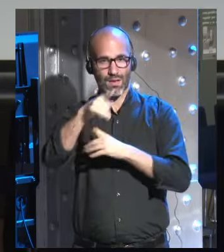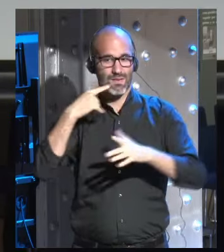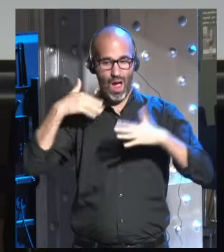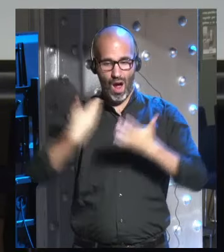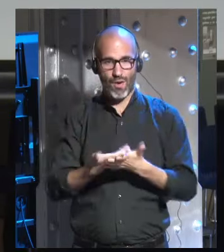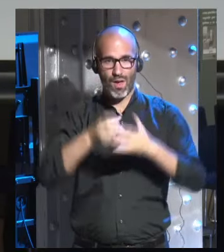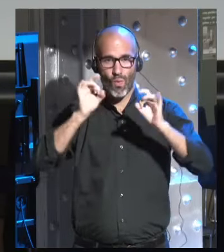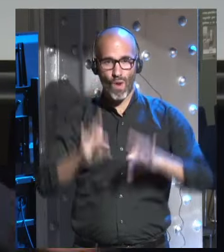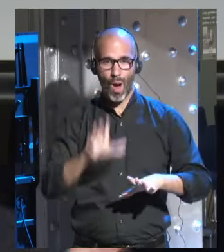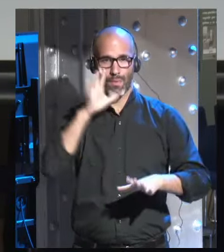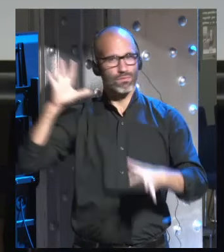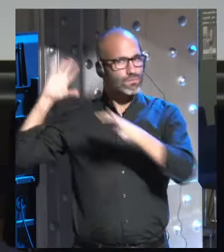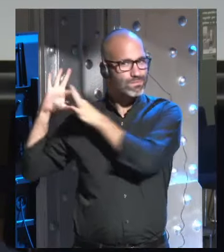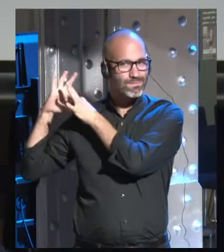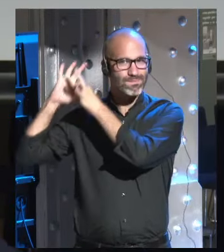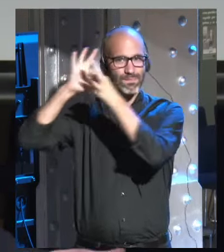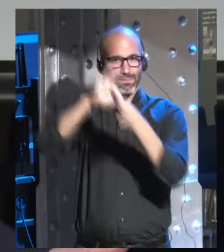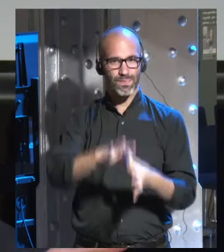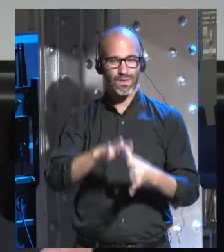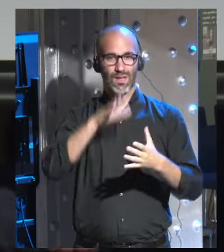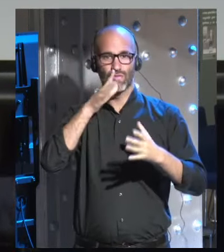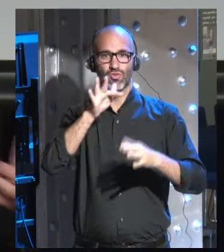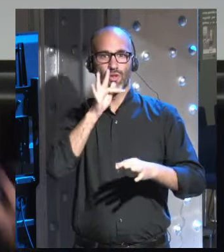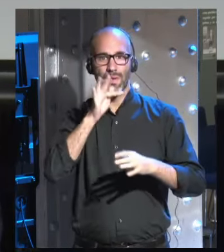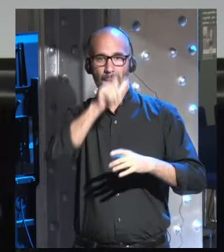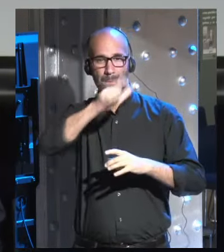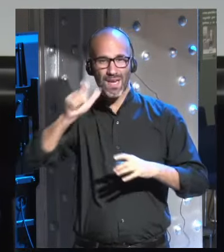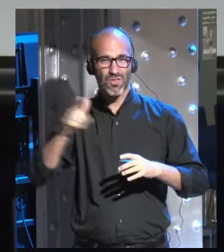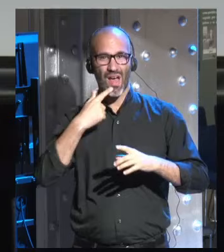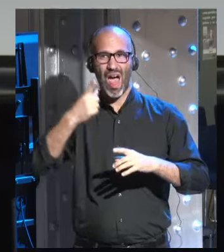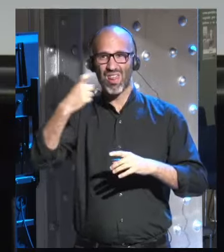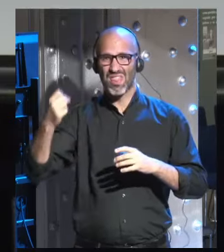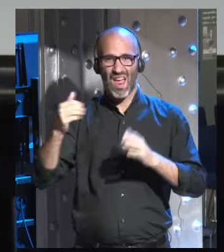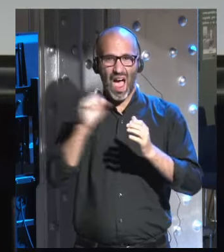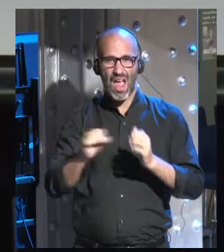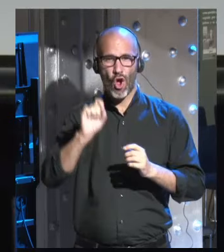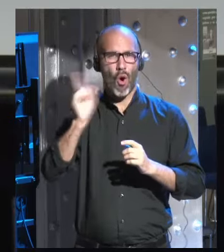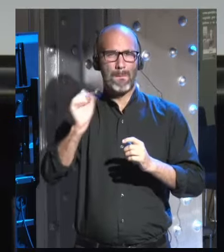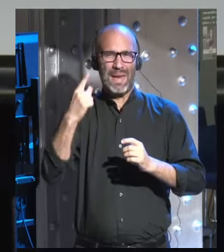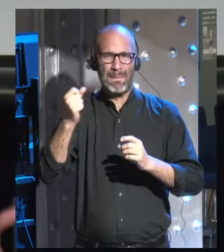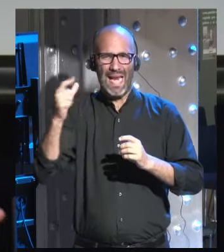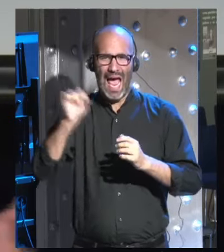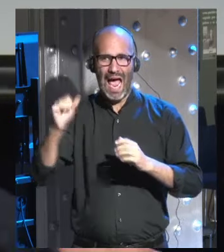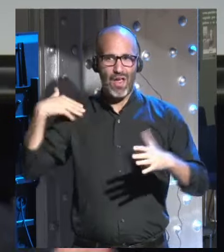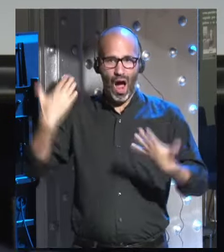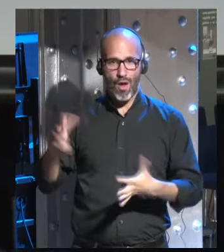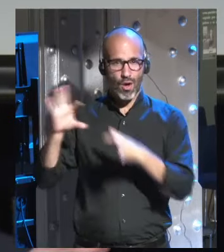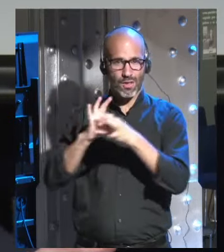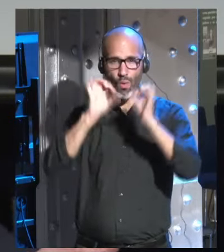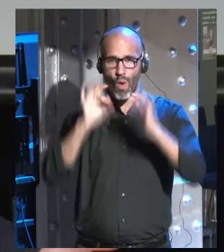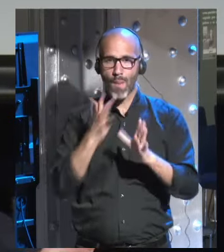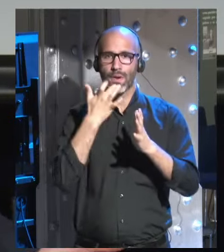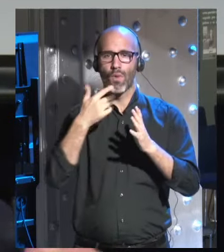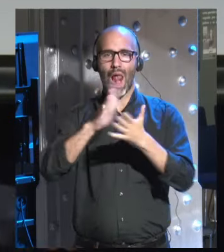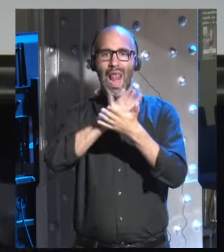nos sentimos conectados con personas de hace cientos, incluso miles de años, de hace miles de años. Leemos la Biblia,